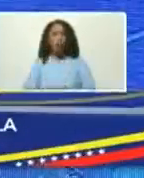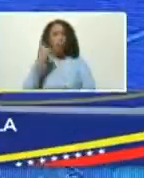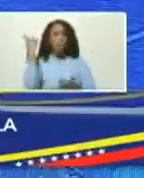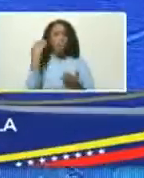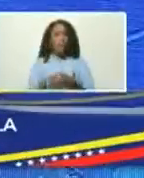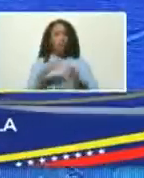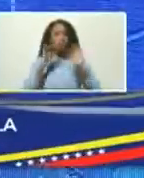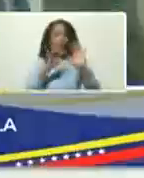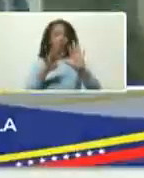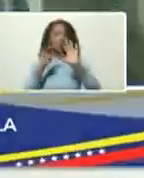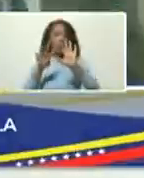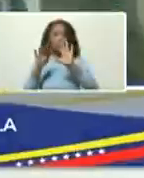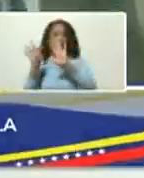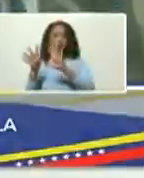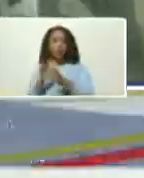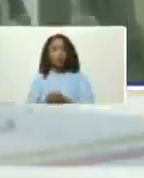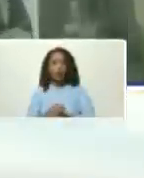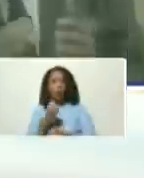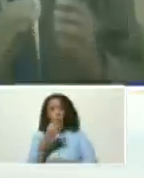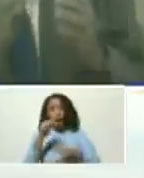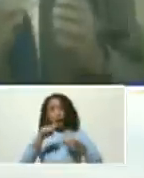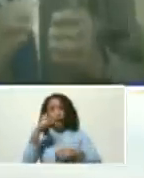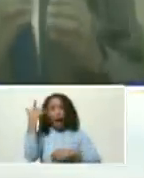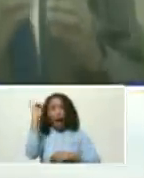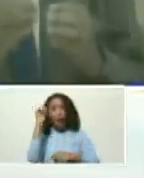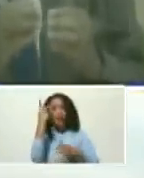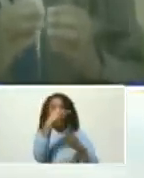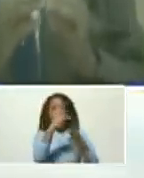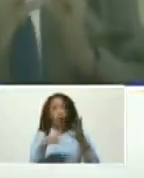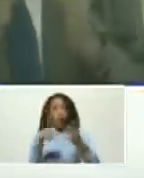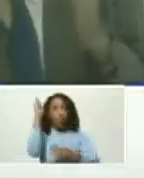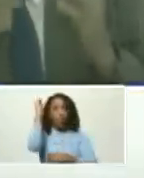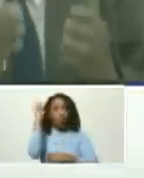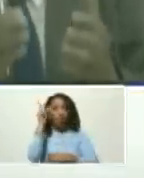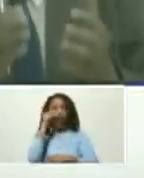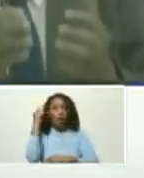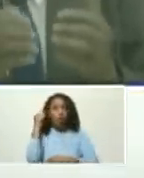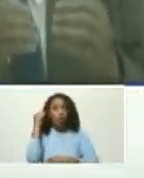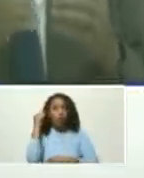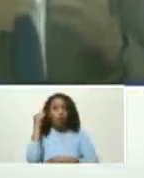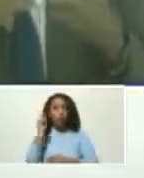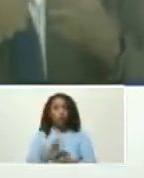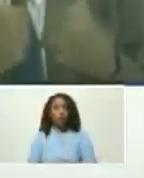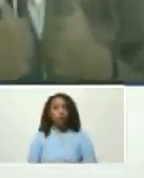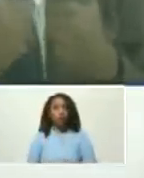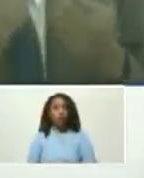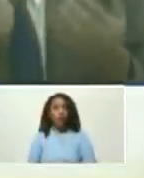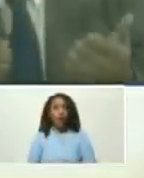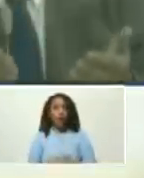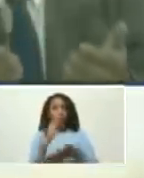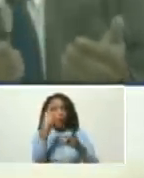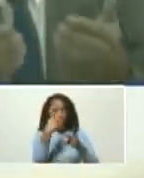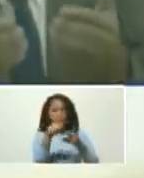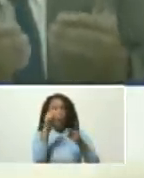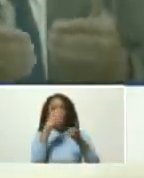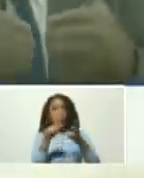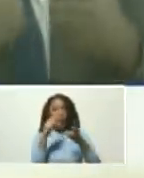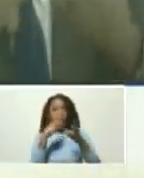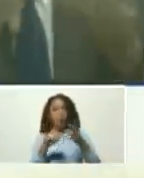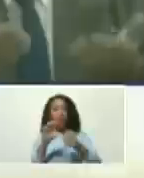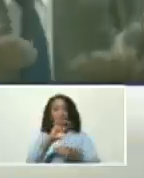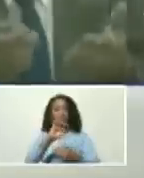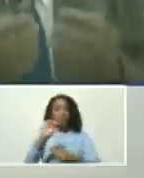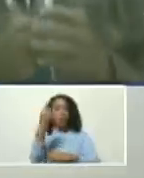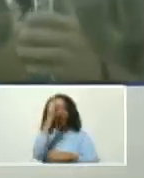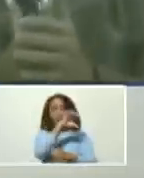1999. Bueno, aquí tenemos varios diputados. Está el diputado Orlando Camacho, primer vicepresidente de la